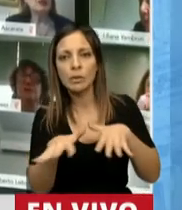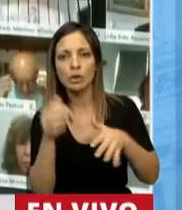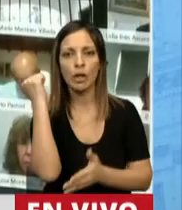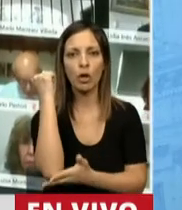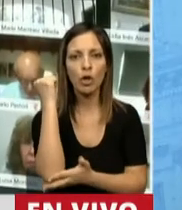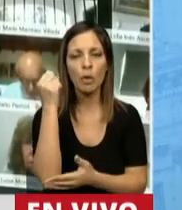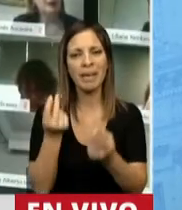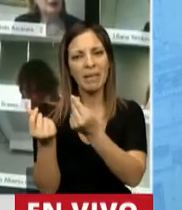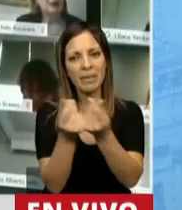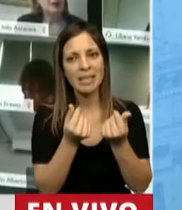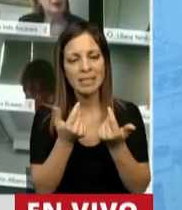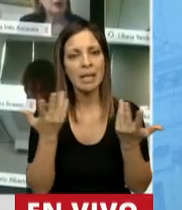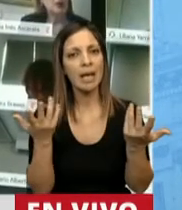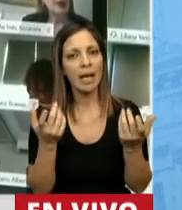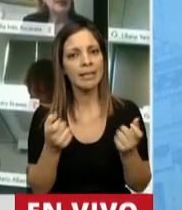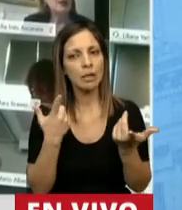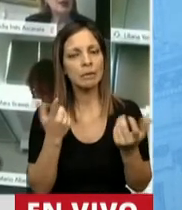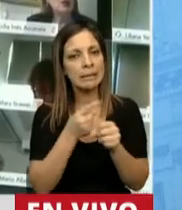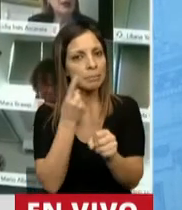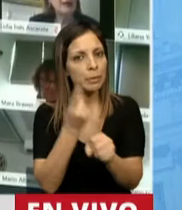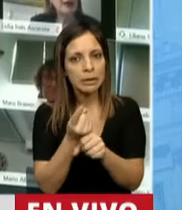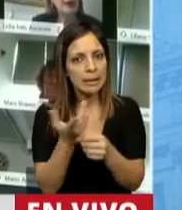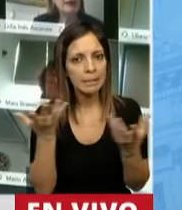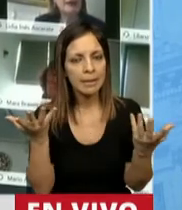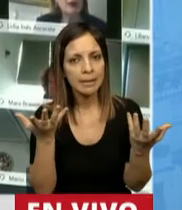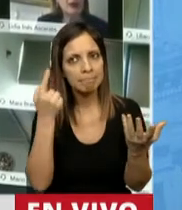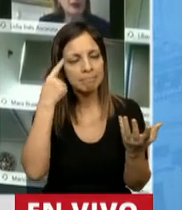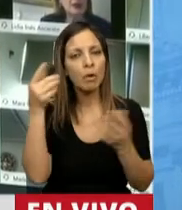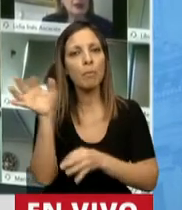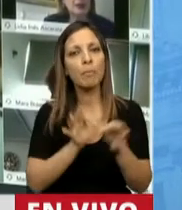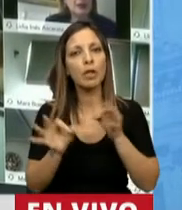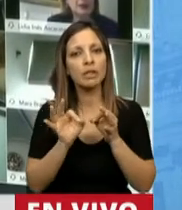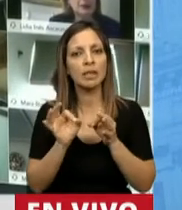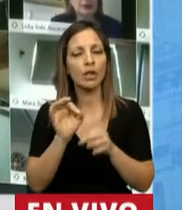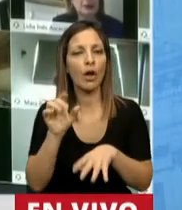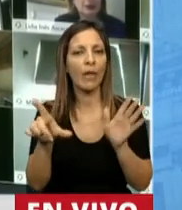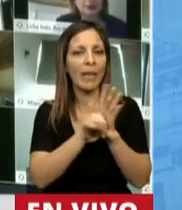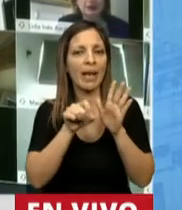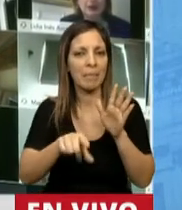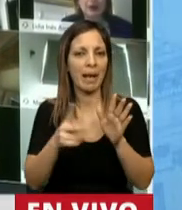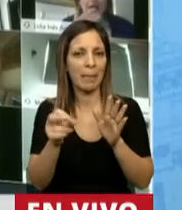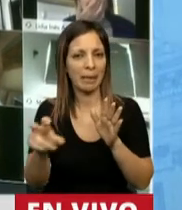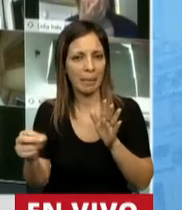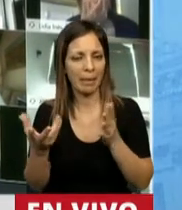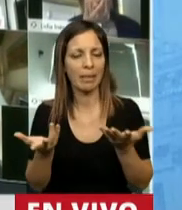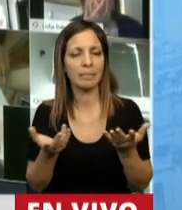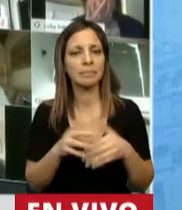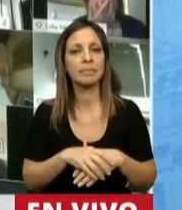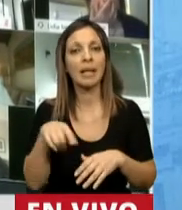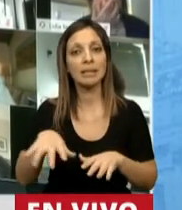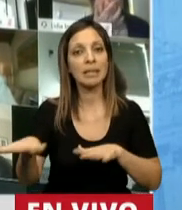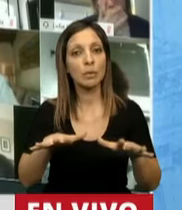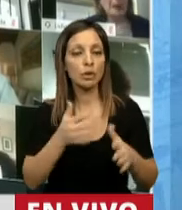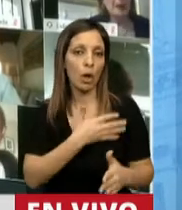hizo imposible formular responsablemente un proyecto de ley para el año 2020. En ese marco, nuestro gobierno